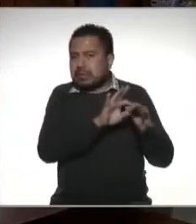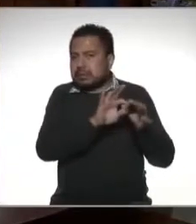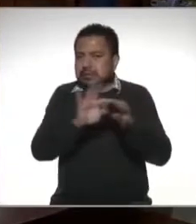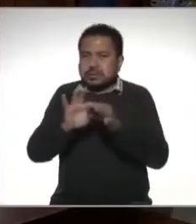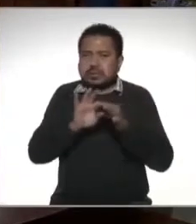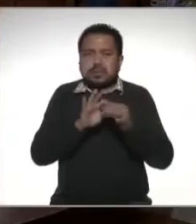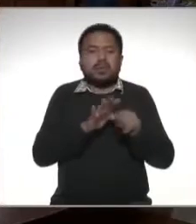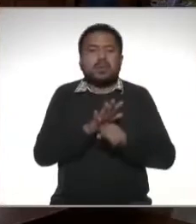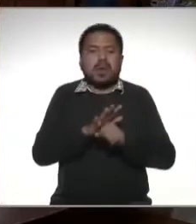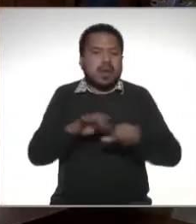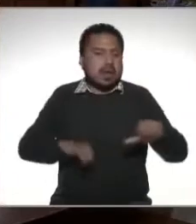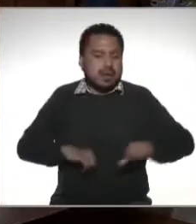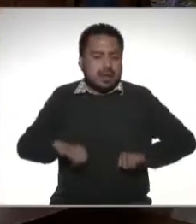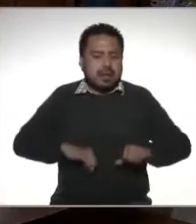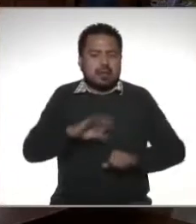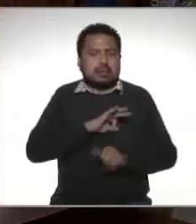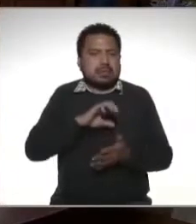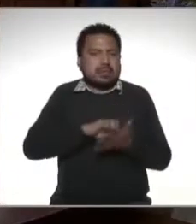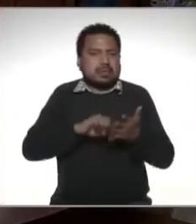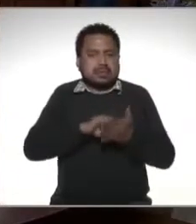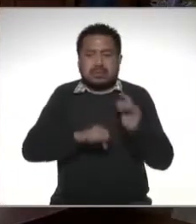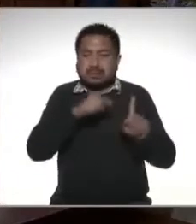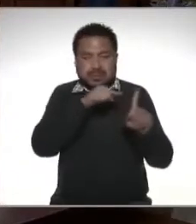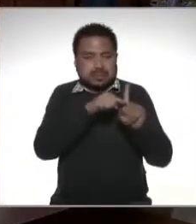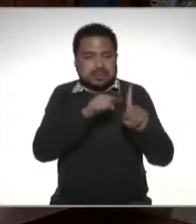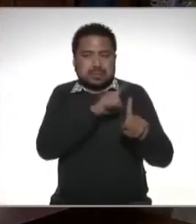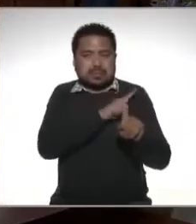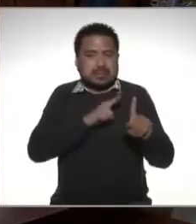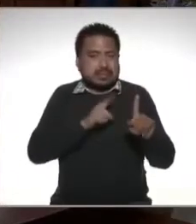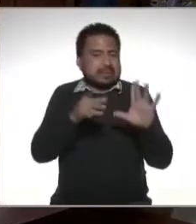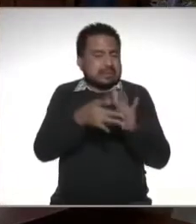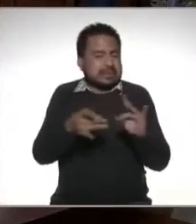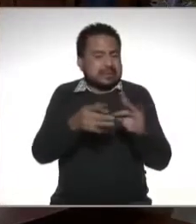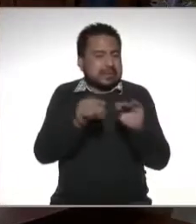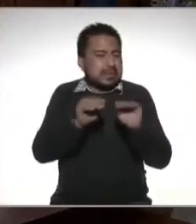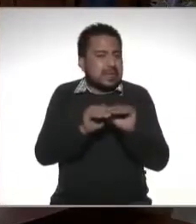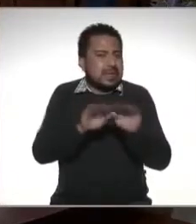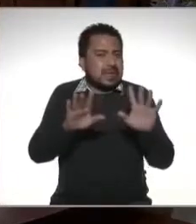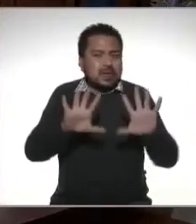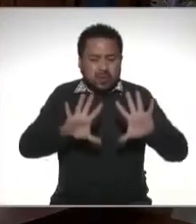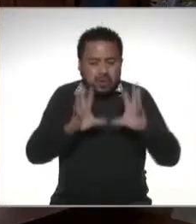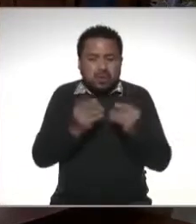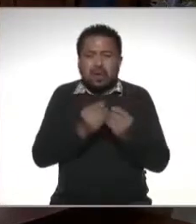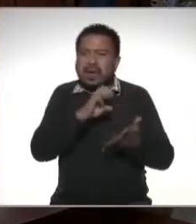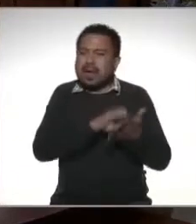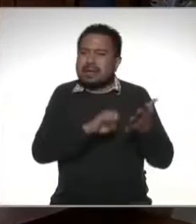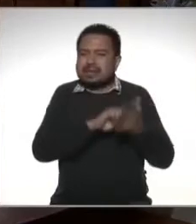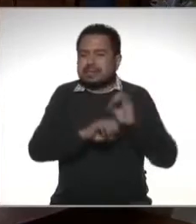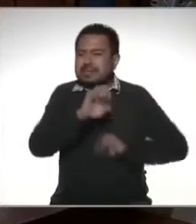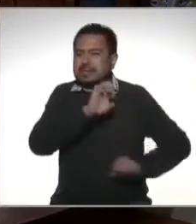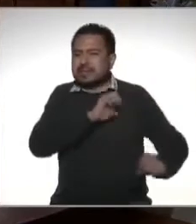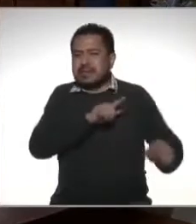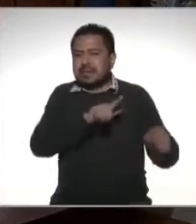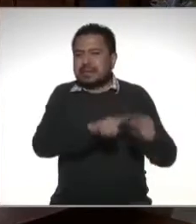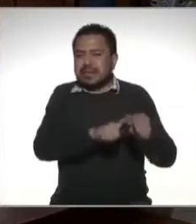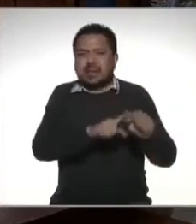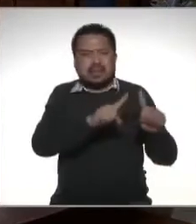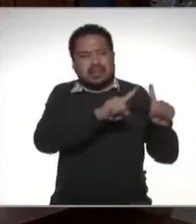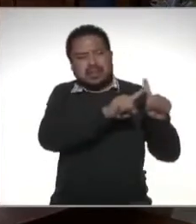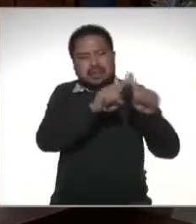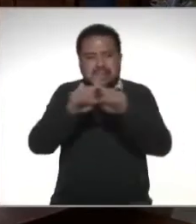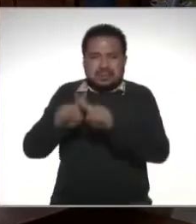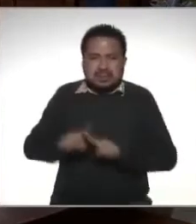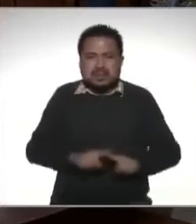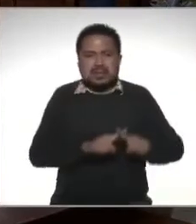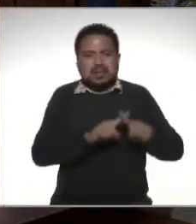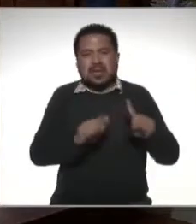son esas actividades que podemos deducir aquí vale la pena aclarar que este es un conjunto de deducciones especiales distintas